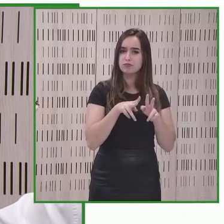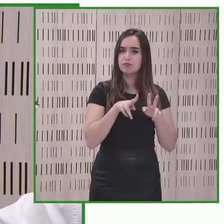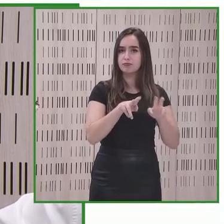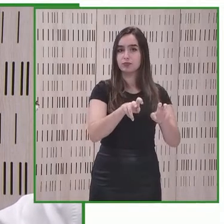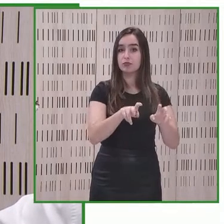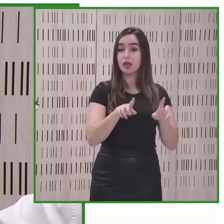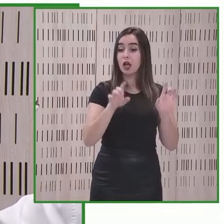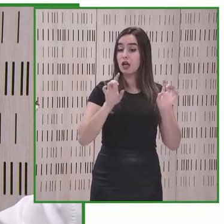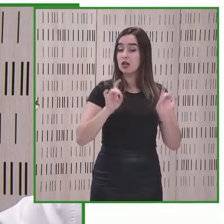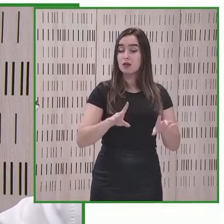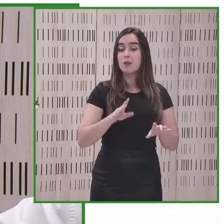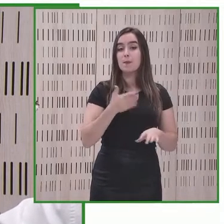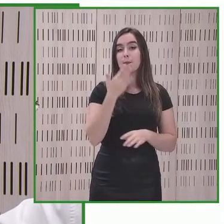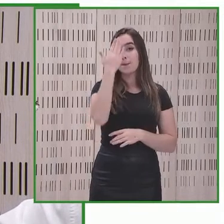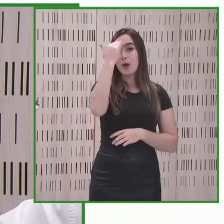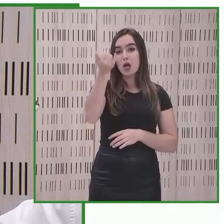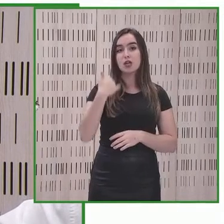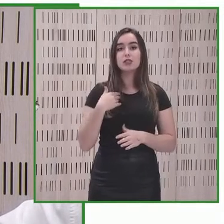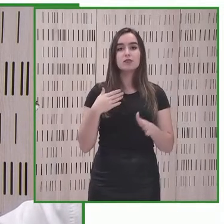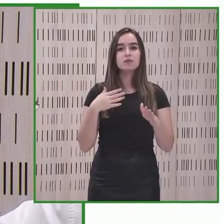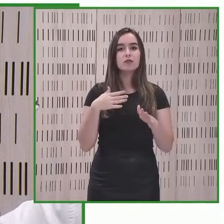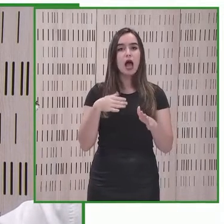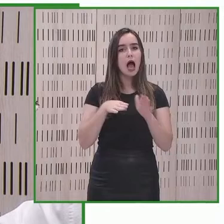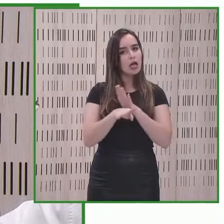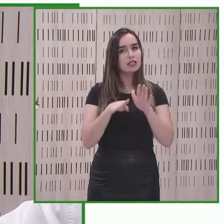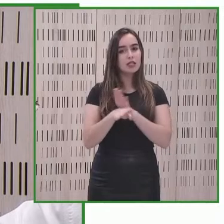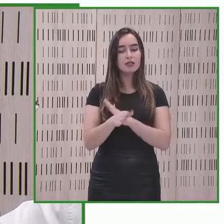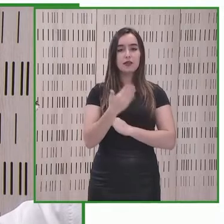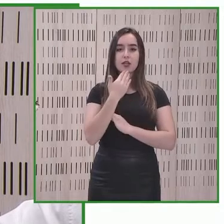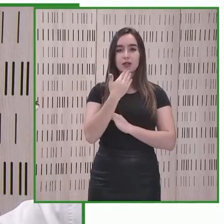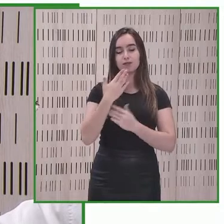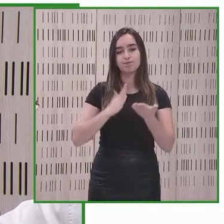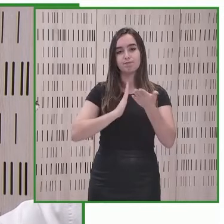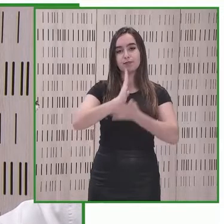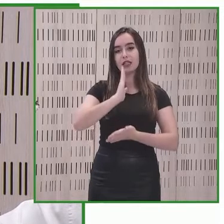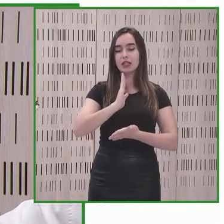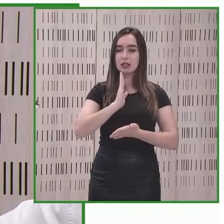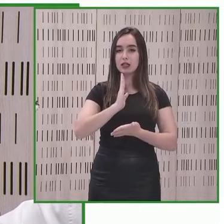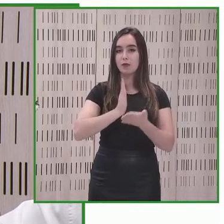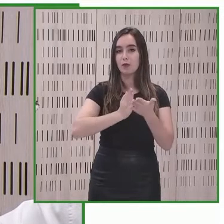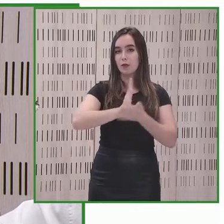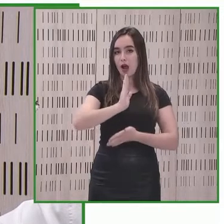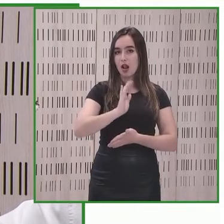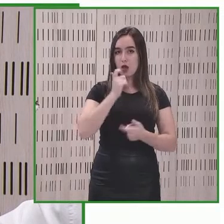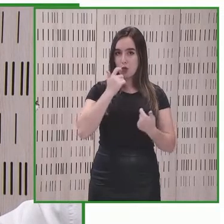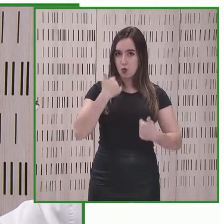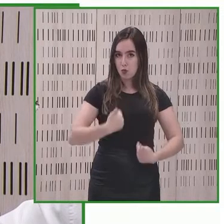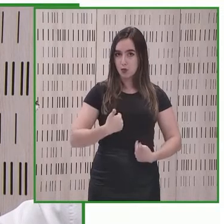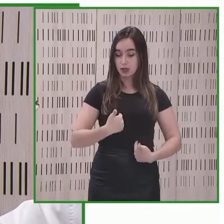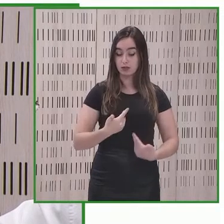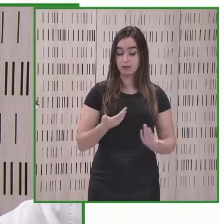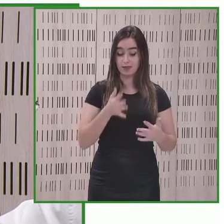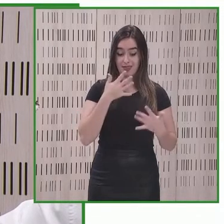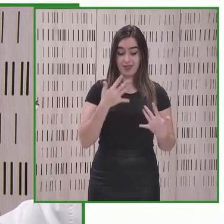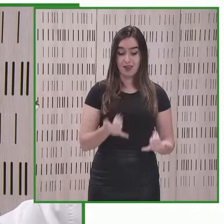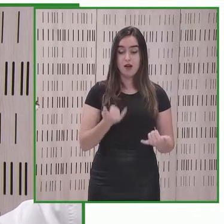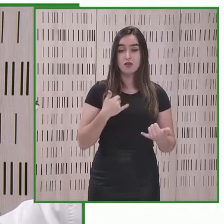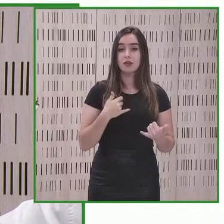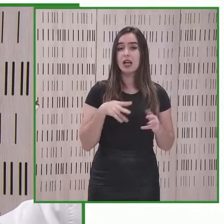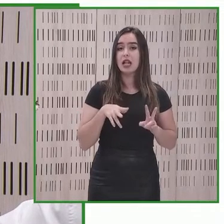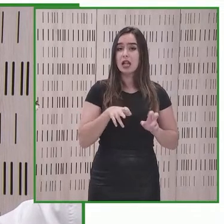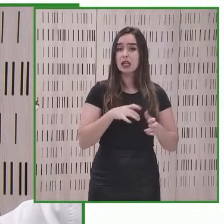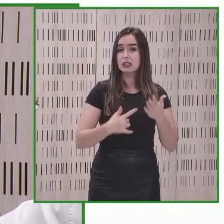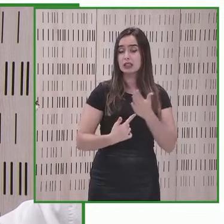derecho humano de las personas con discapacidad así que como también podemos destacar en este momento iniciativas tecnológicas que día a día